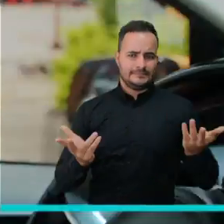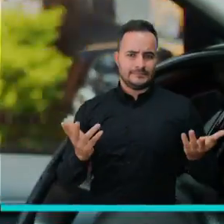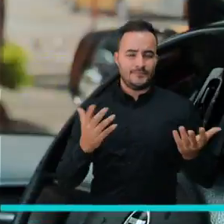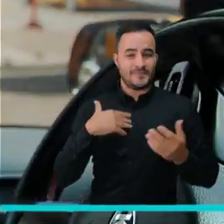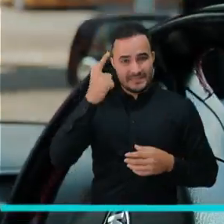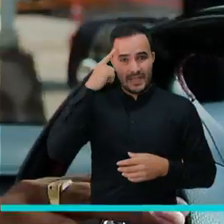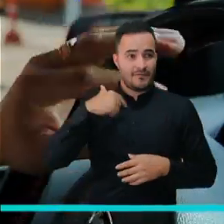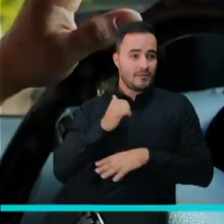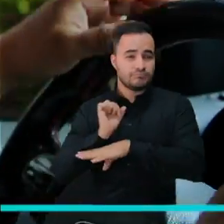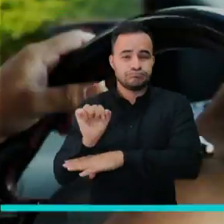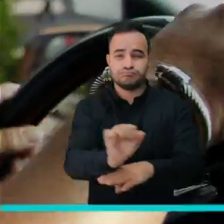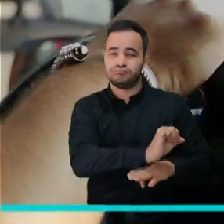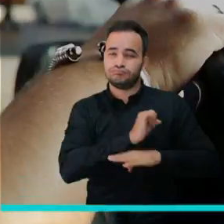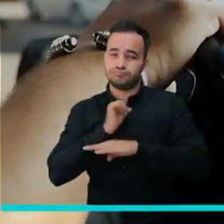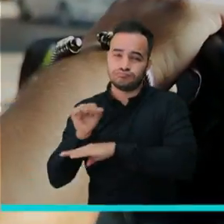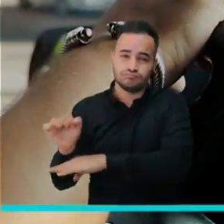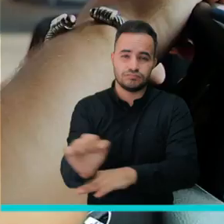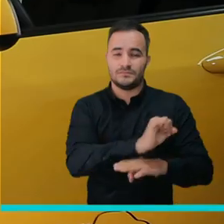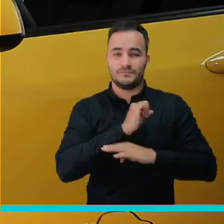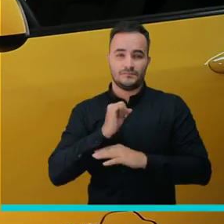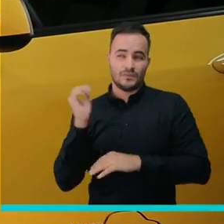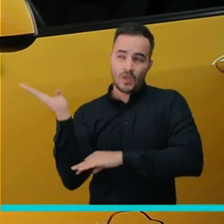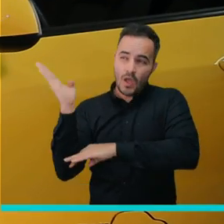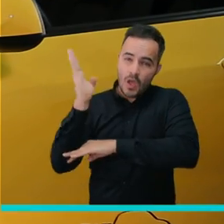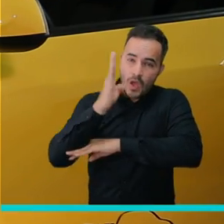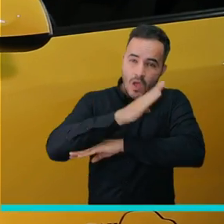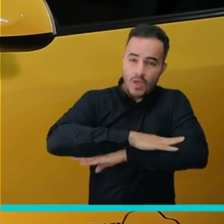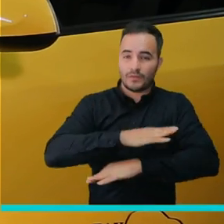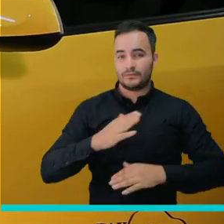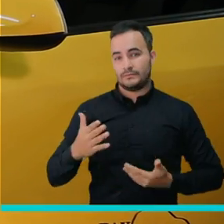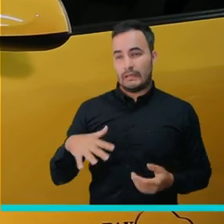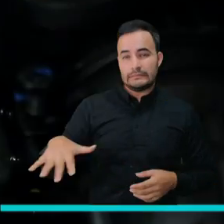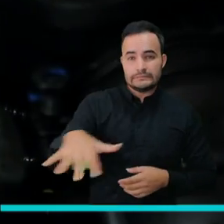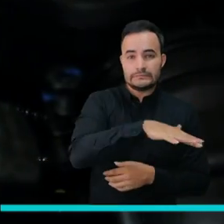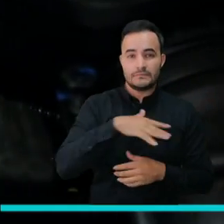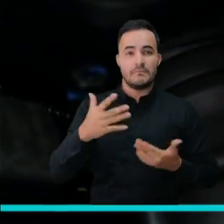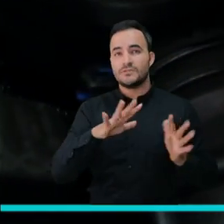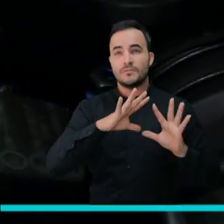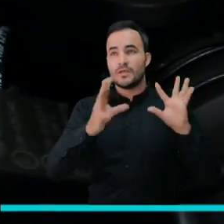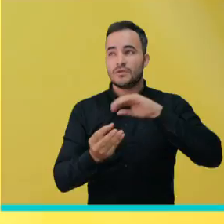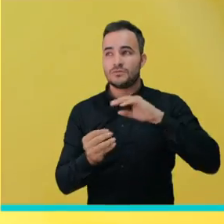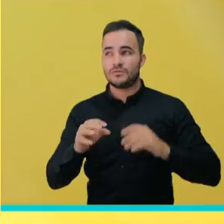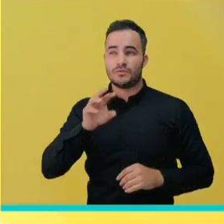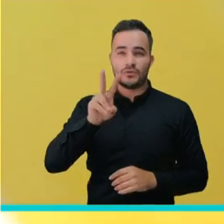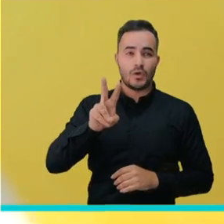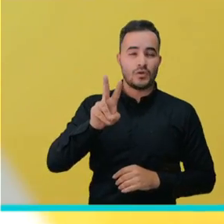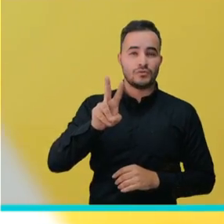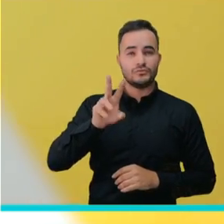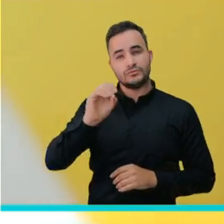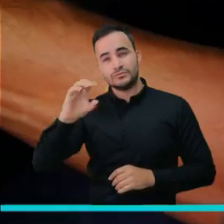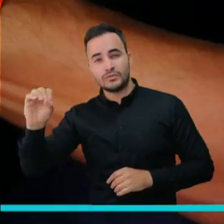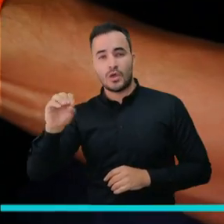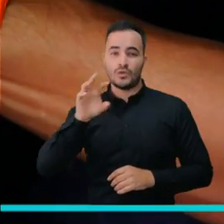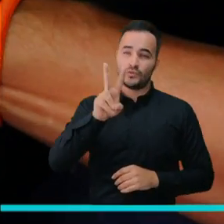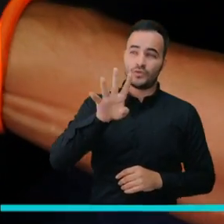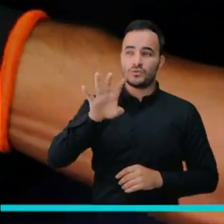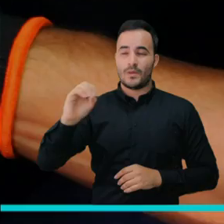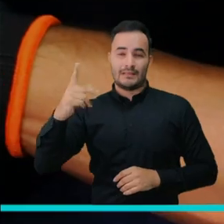robamos prácticamente todo el día en la ciudad, equivalentemente a 200, 240 kilómetros.